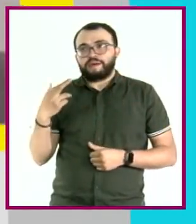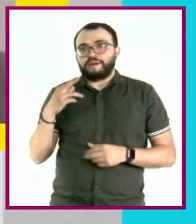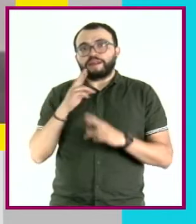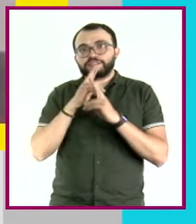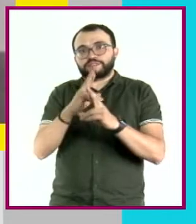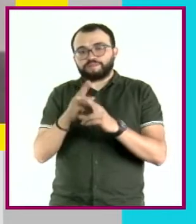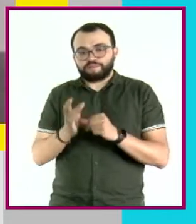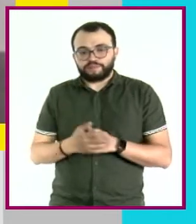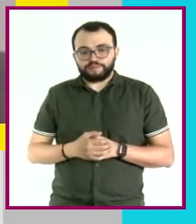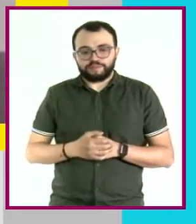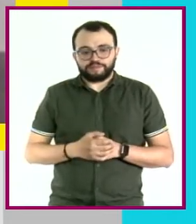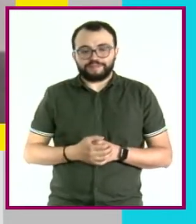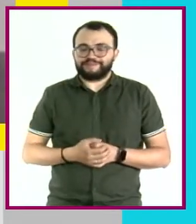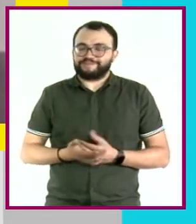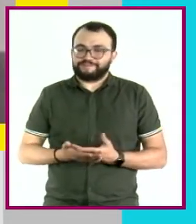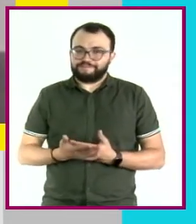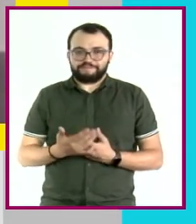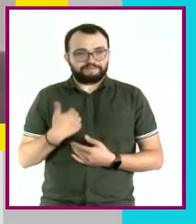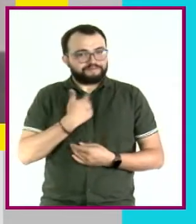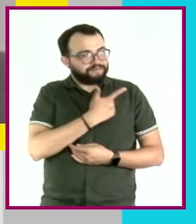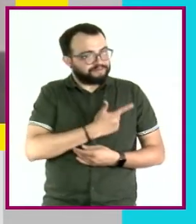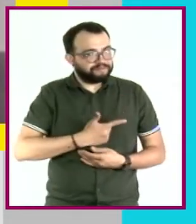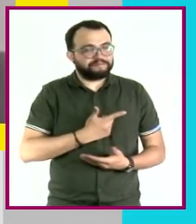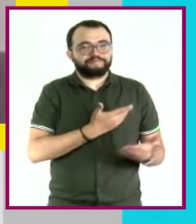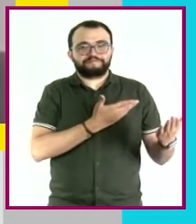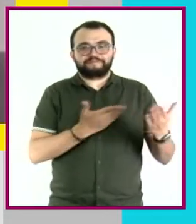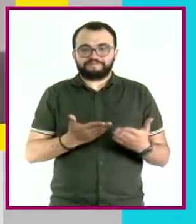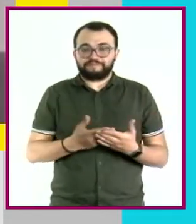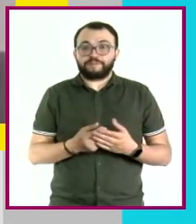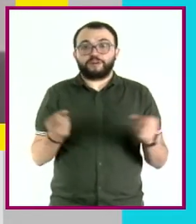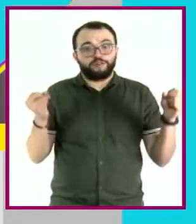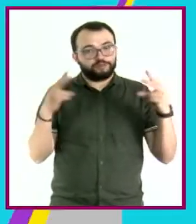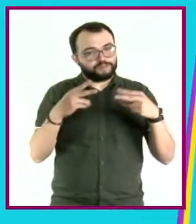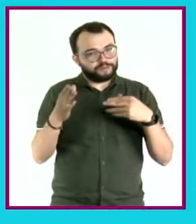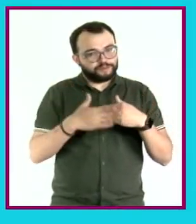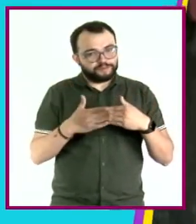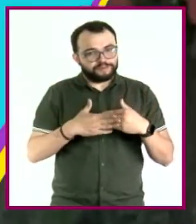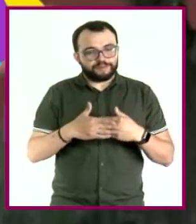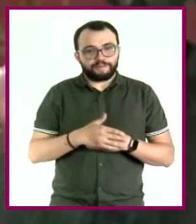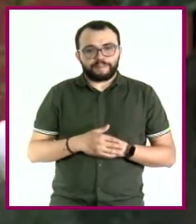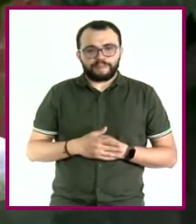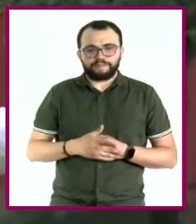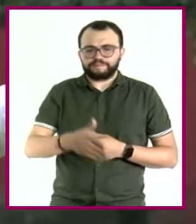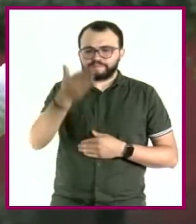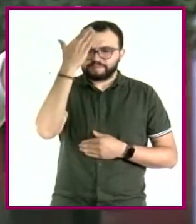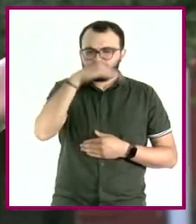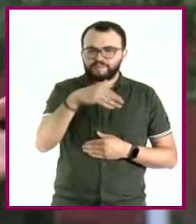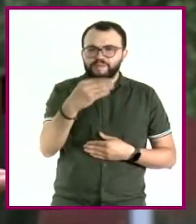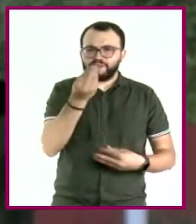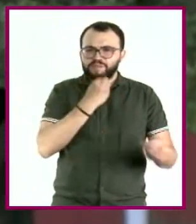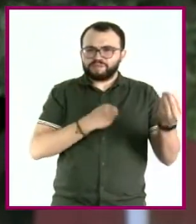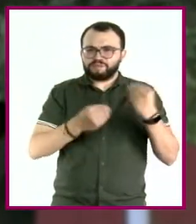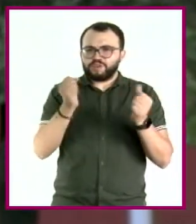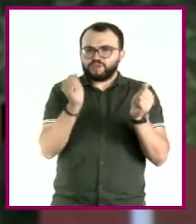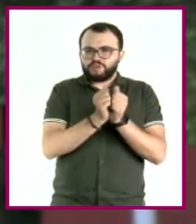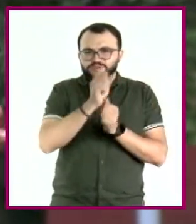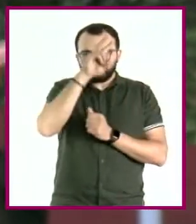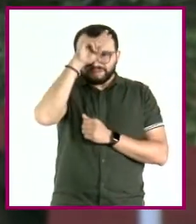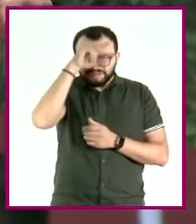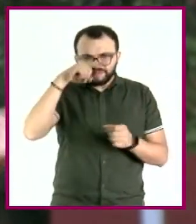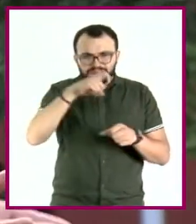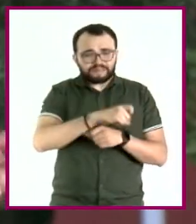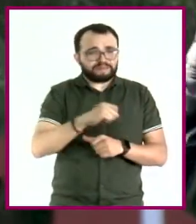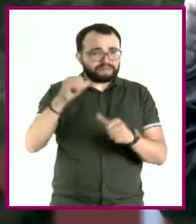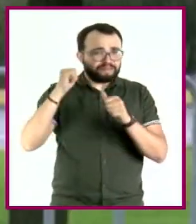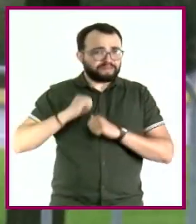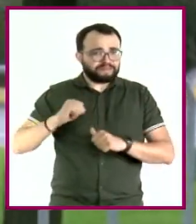Fue un placer estar con ustedes. Nos vemos muy pronto. ¿Sabías que la alimentación con insectos data desde la época